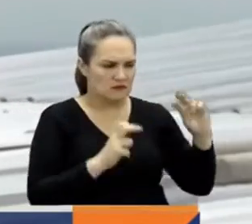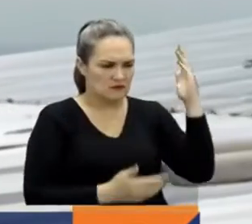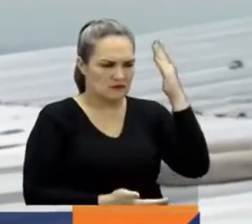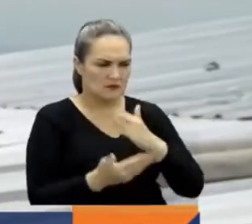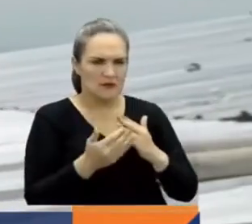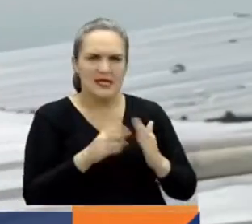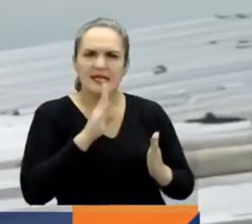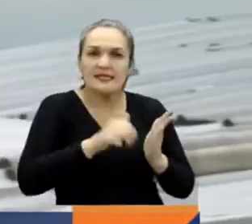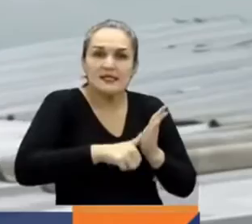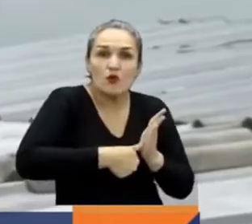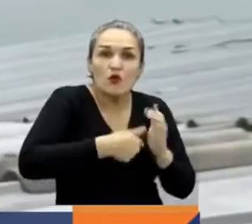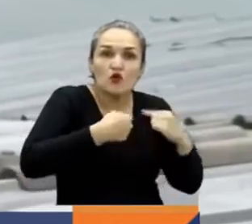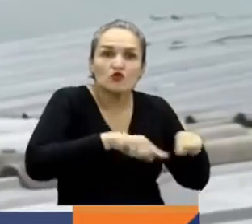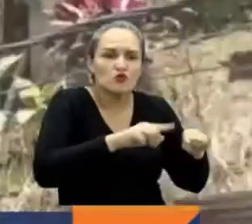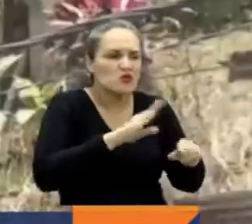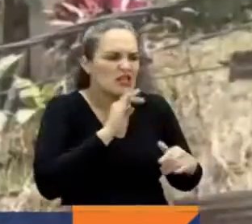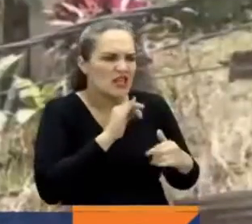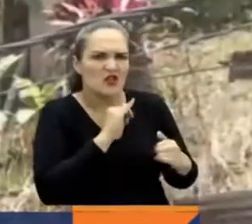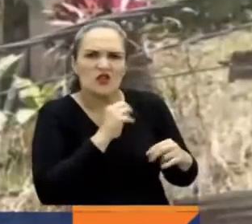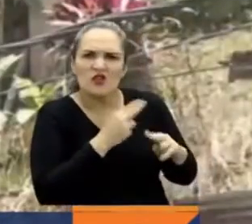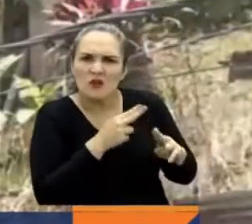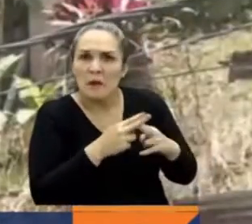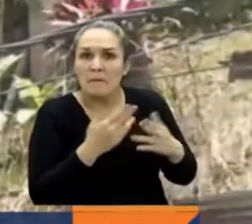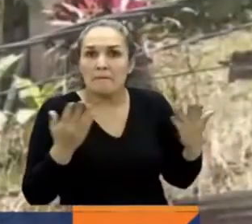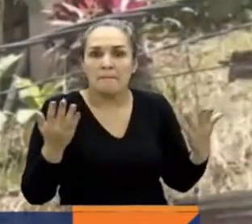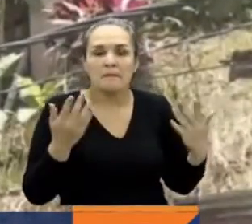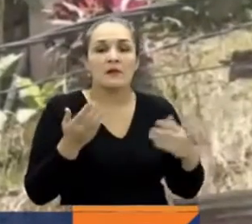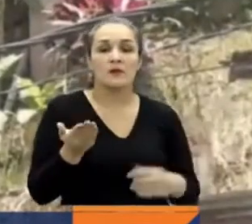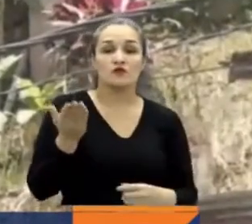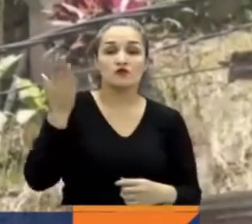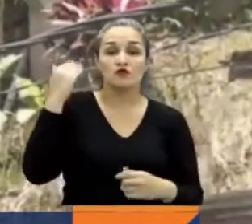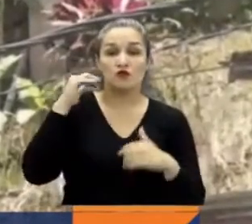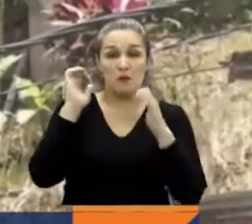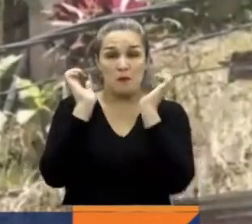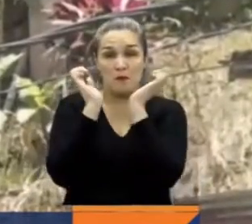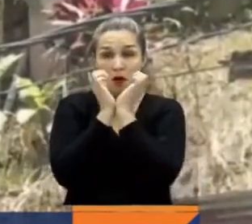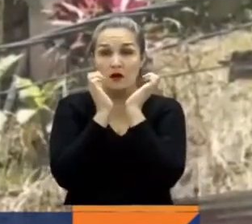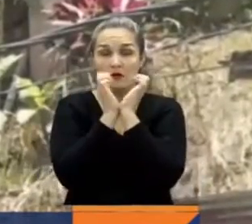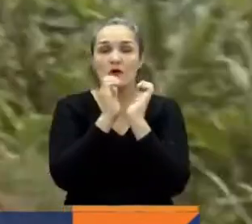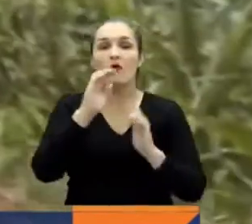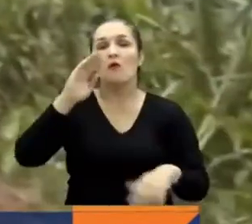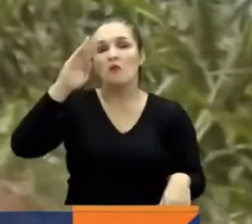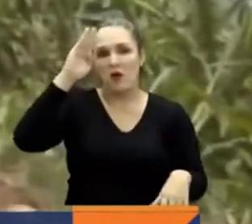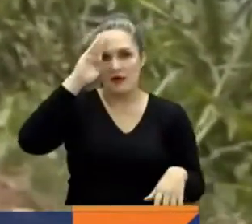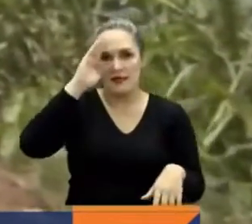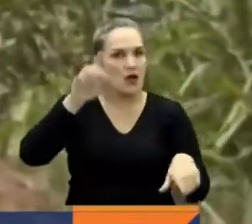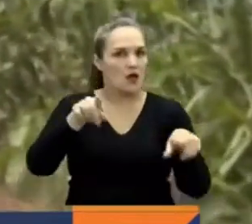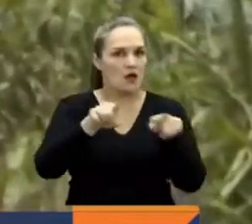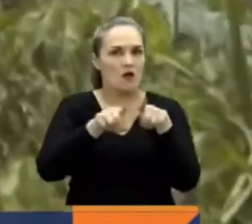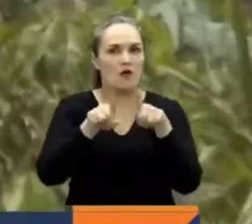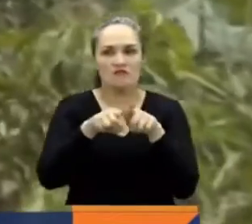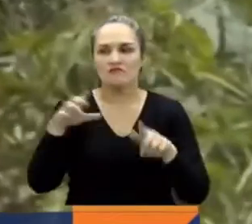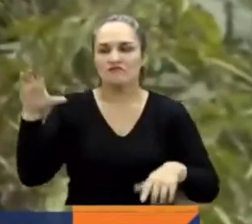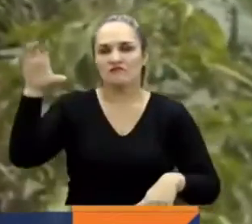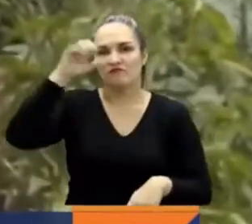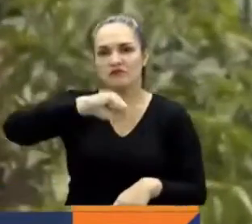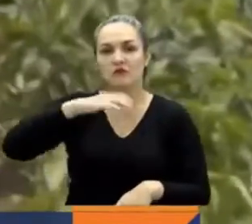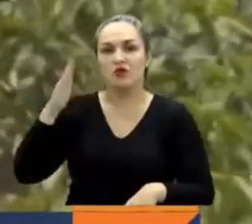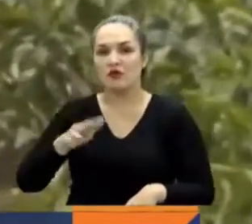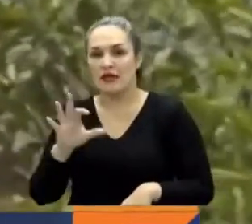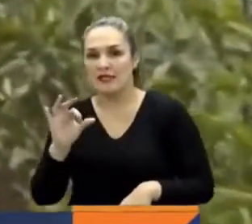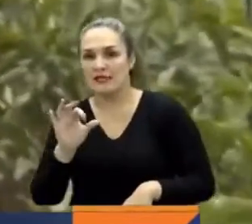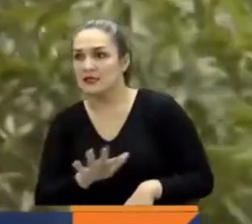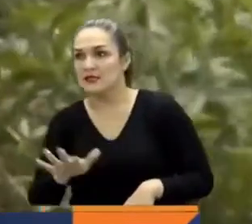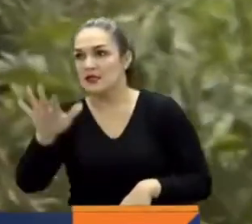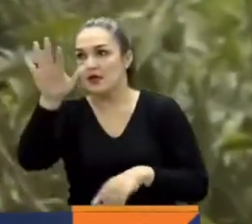identificar a la persona. A finales de mayo, la policía también halló un cuerpo desmembrado en una bolsa de plástico en la ladera sector